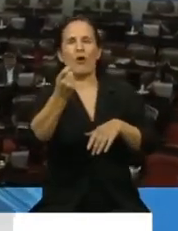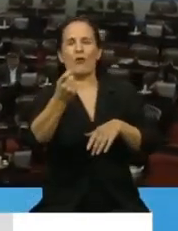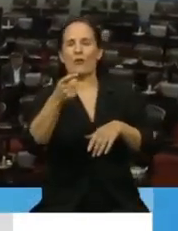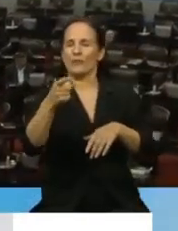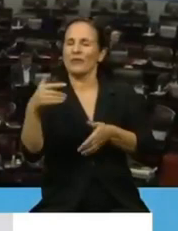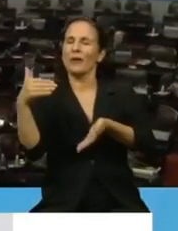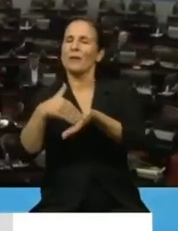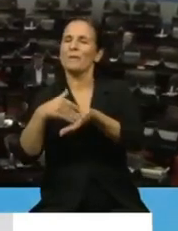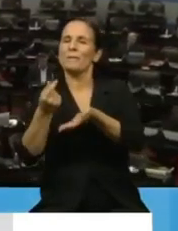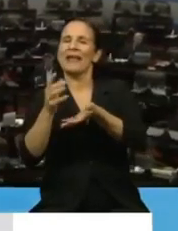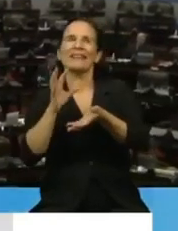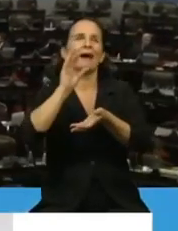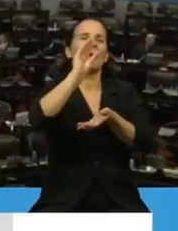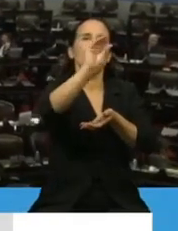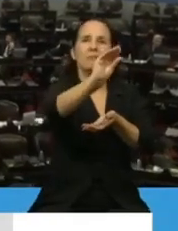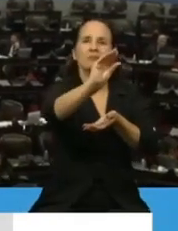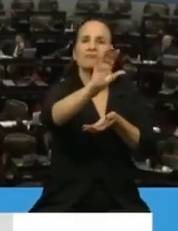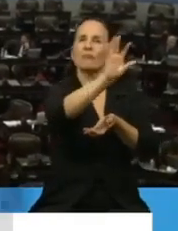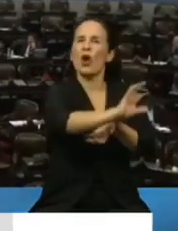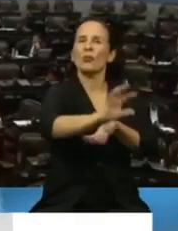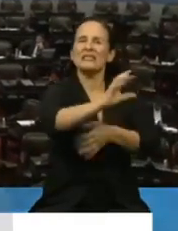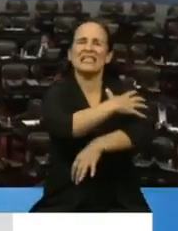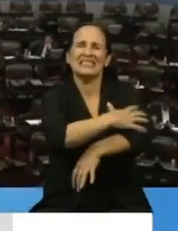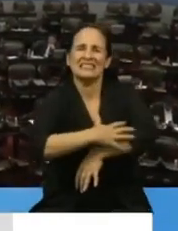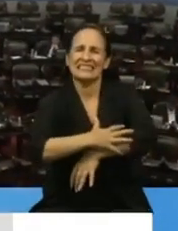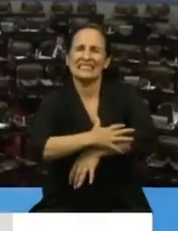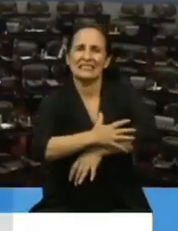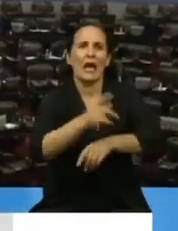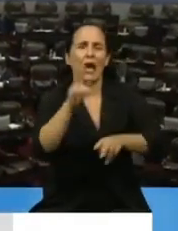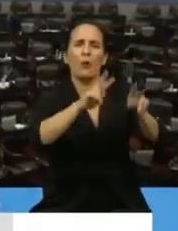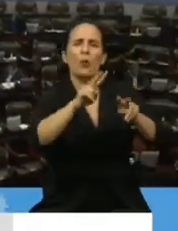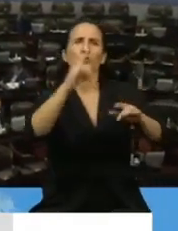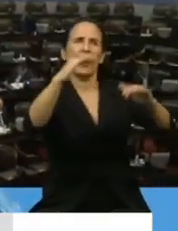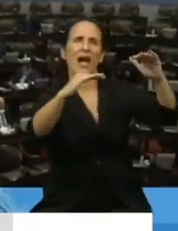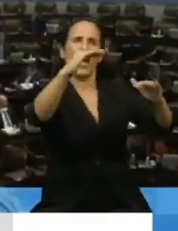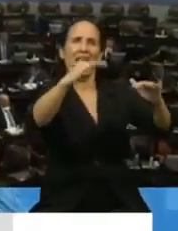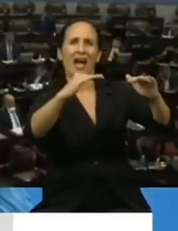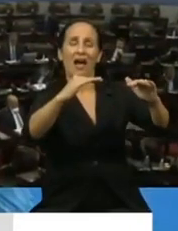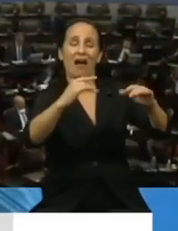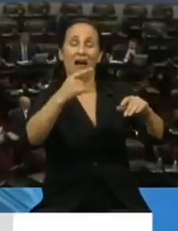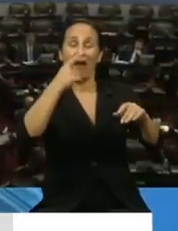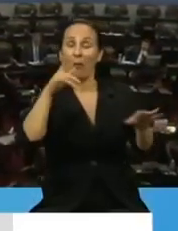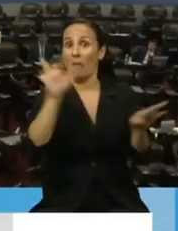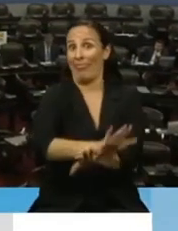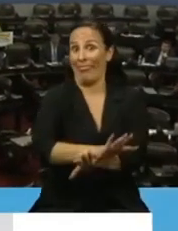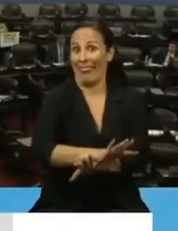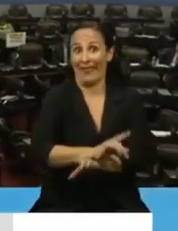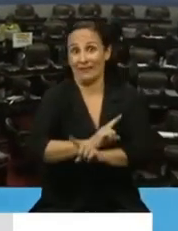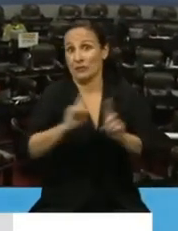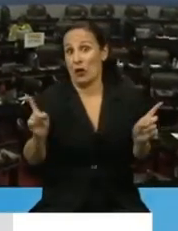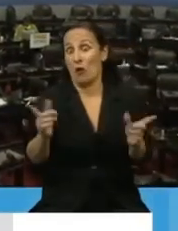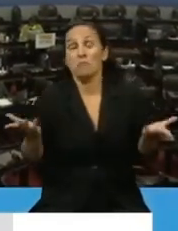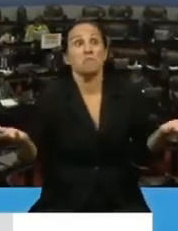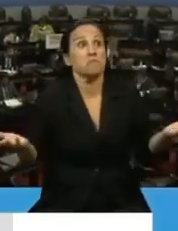pobres sobre todo, se iba a dar respuesta, se iba a nivelar los desequilibrios. Y esto no pasó, sea porque no hubo